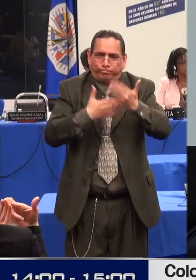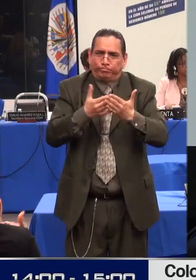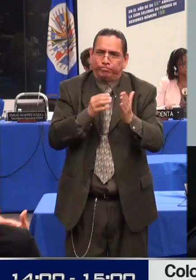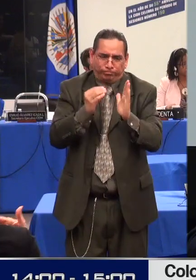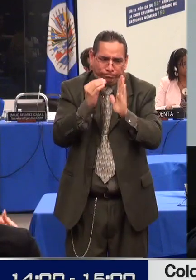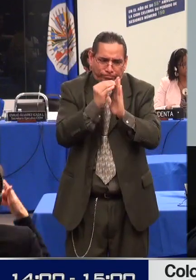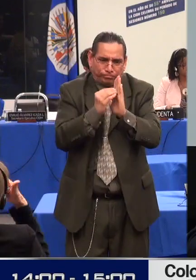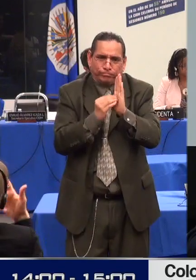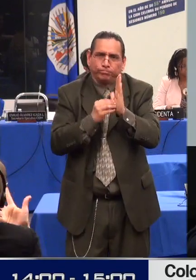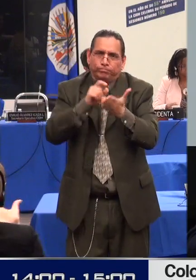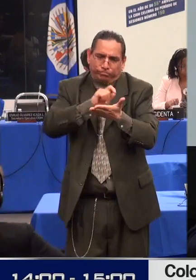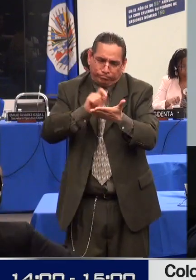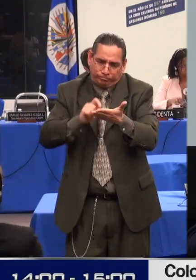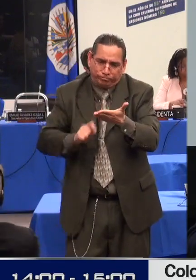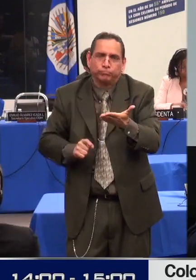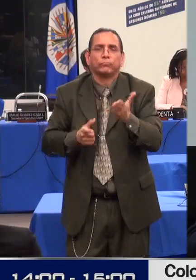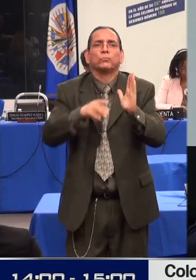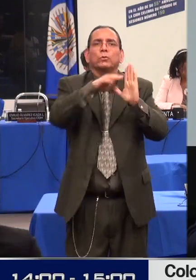personas con discapacidad.